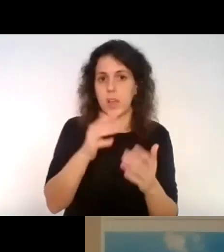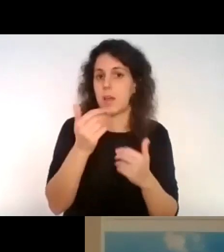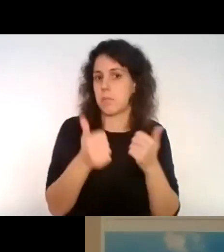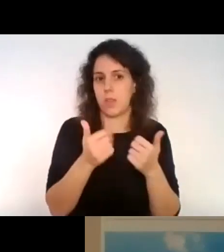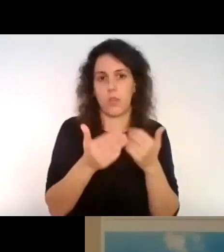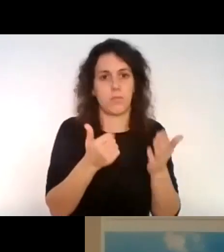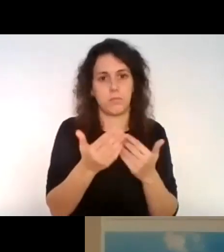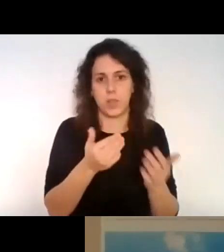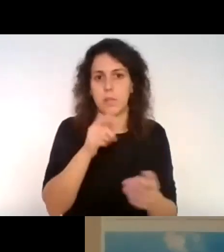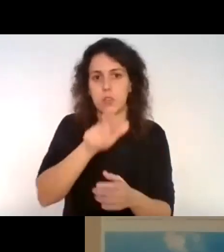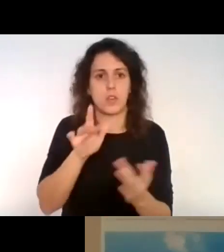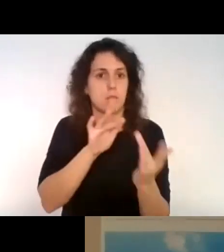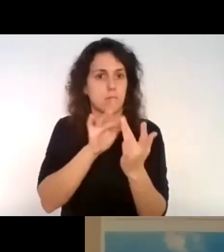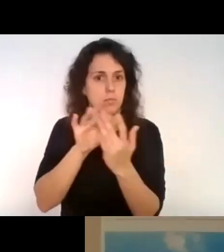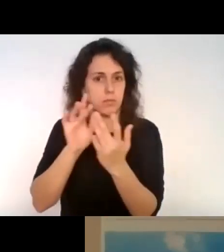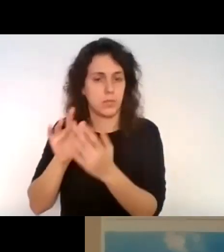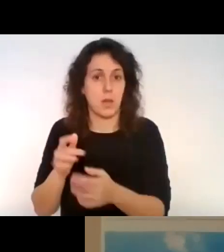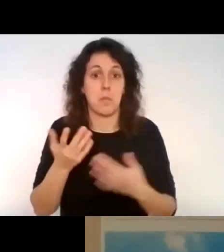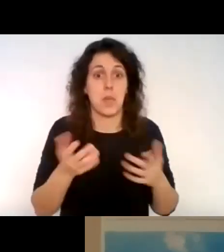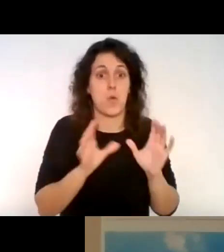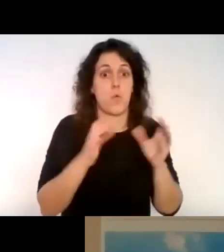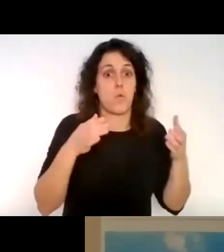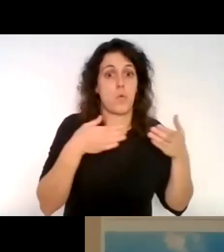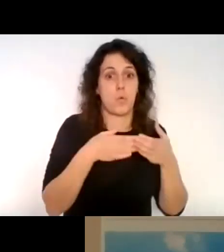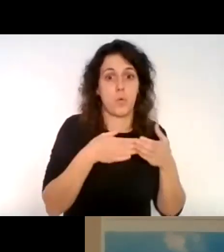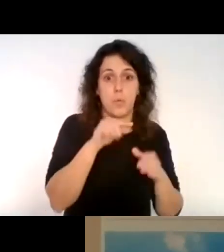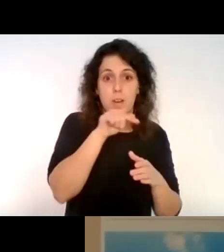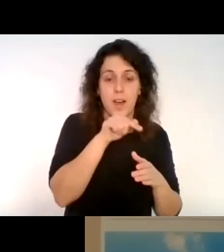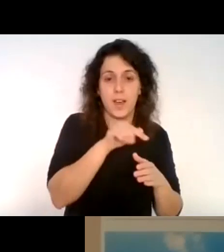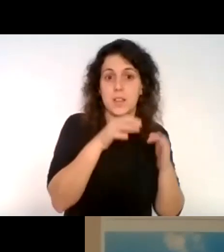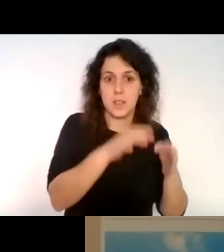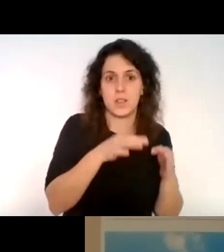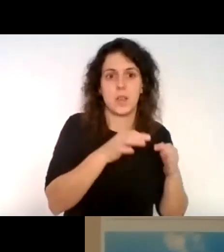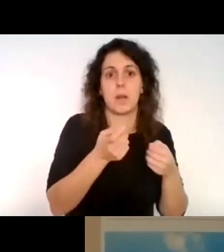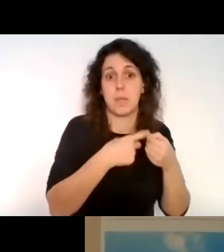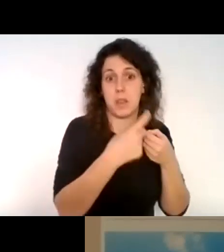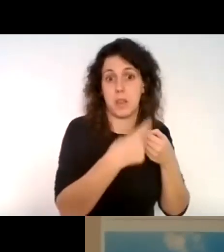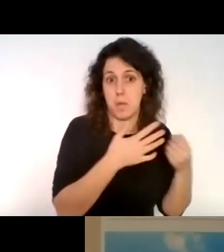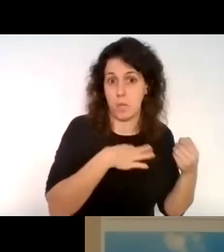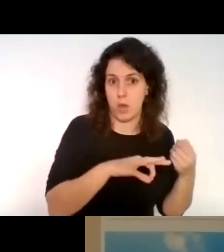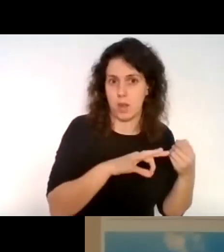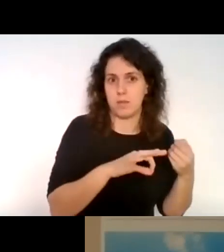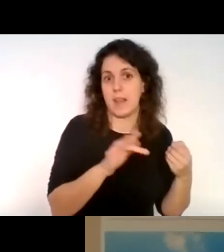Pero no tengo así como un grupo con el cual pueda contar siempre, o bueno, no aún.